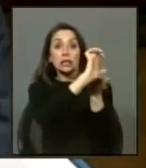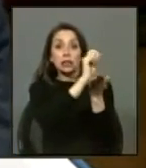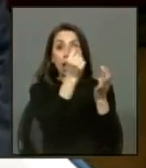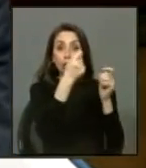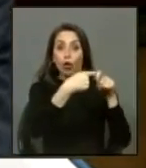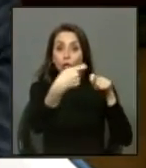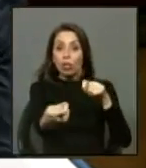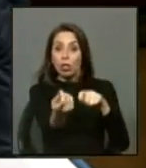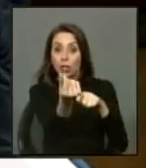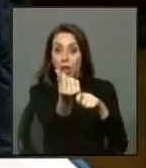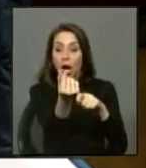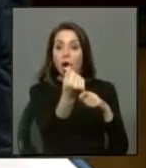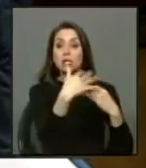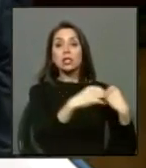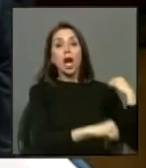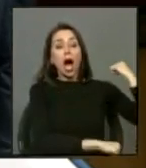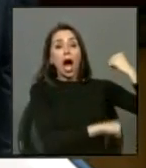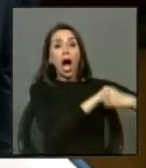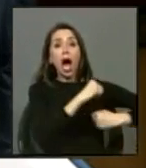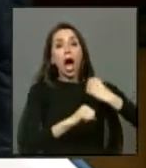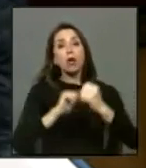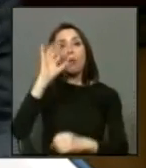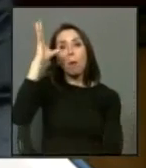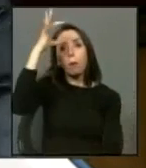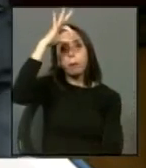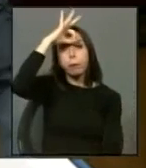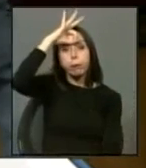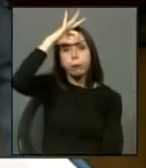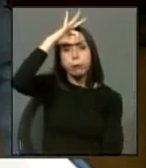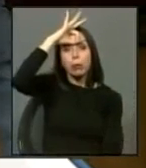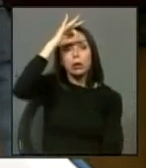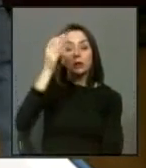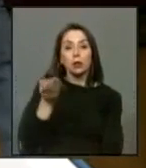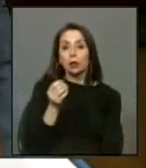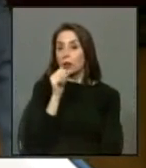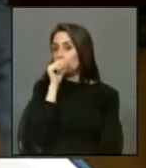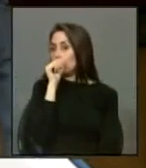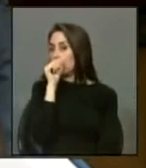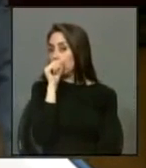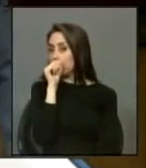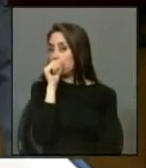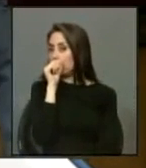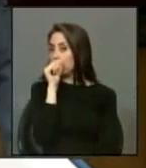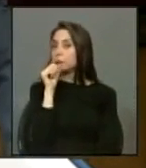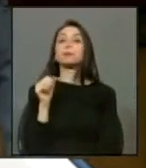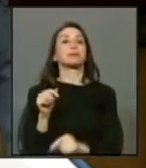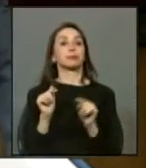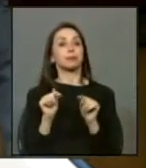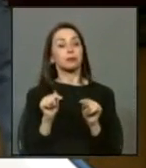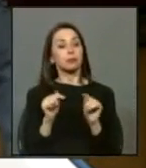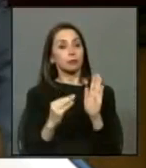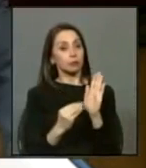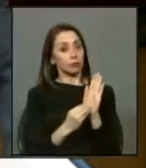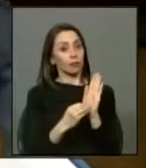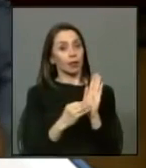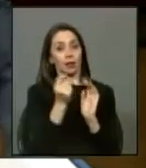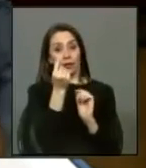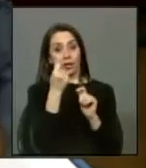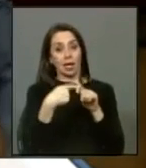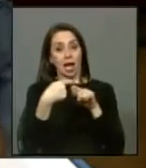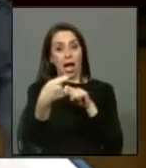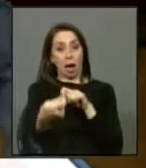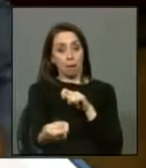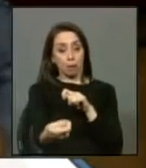a pesar de los años sucedidos y pasados. Con todo, establece que dicho aporte será